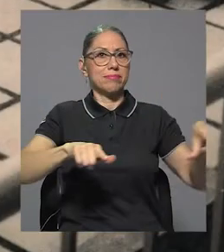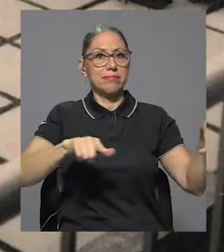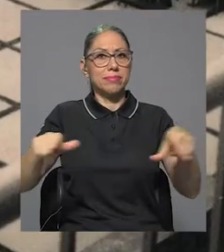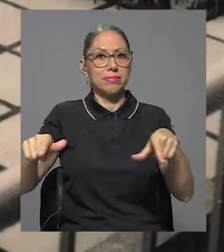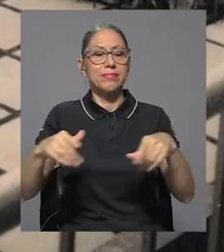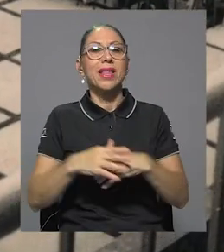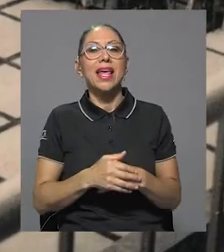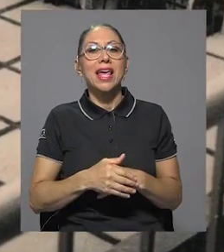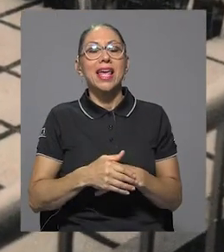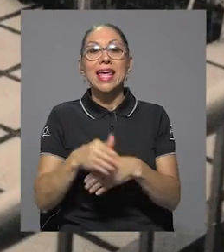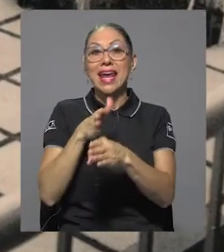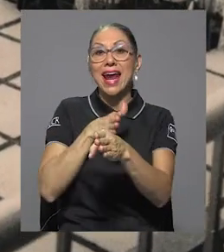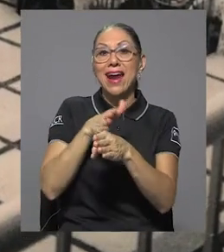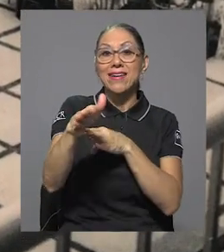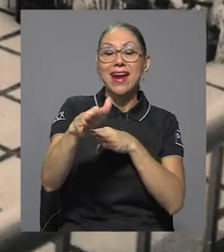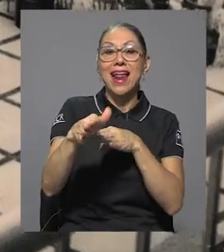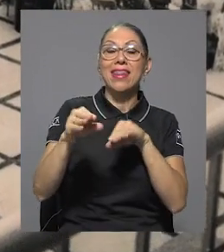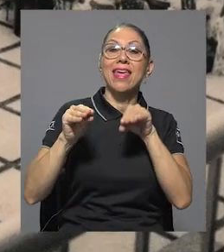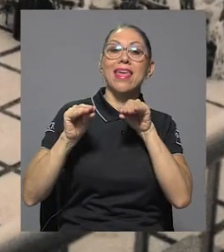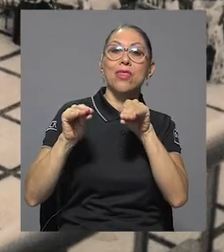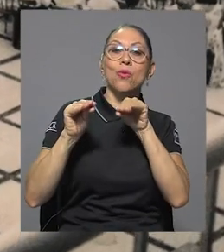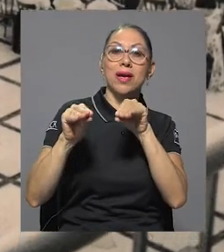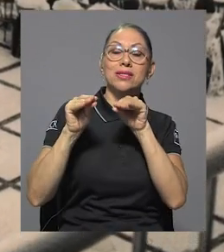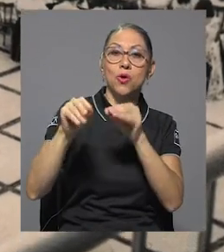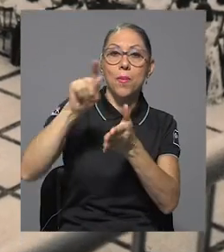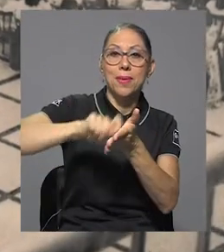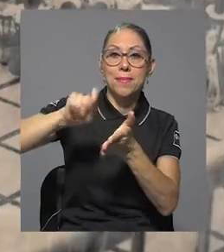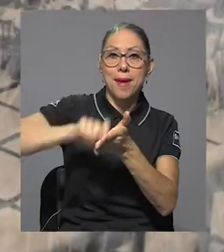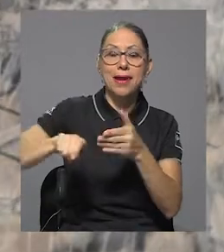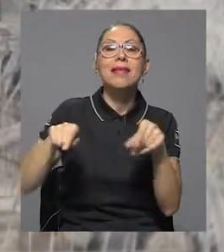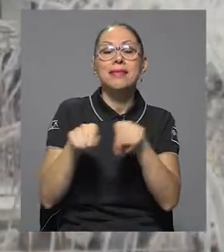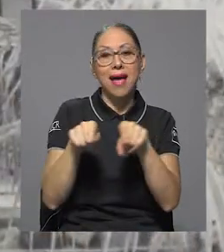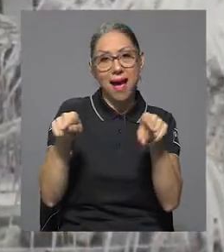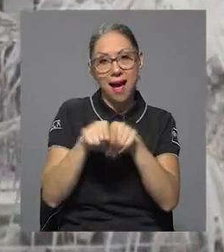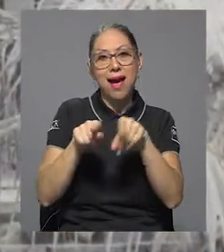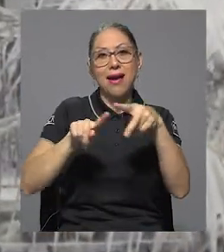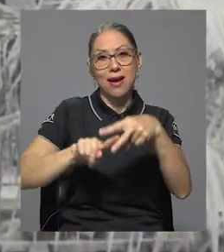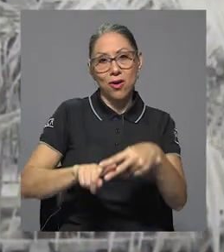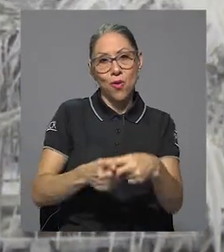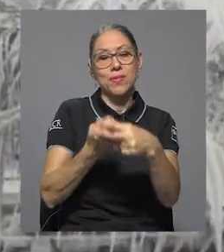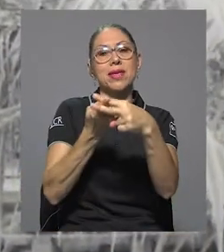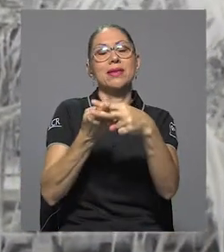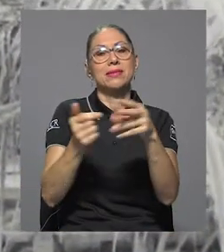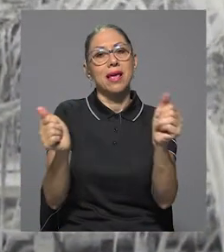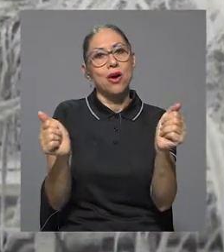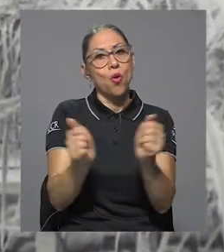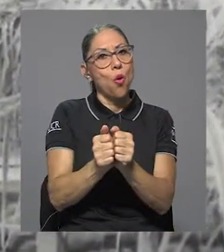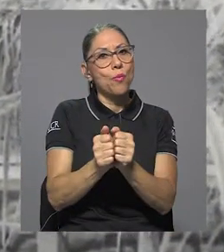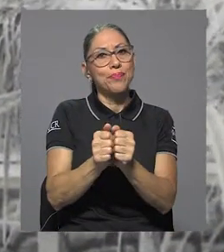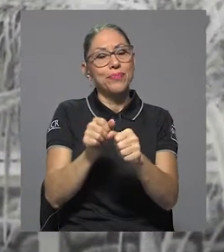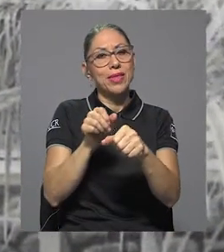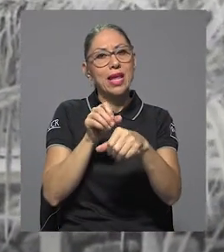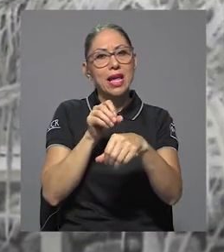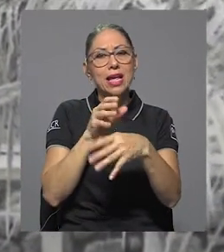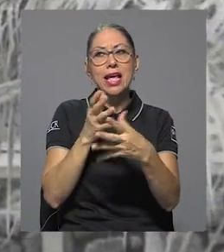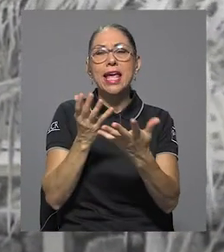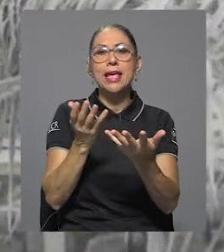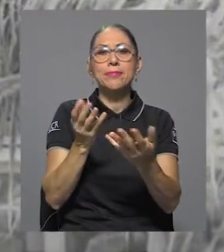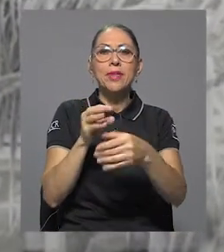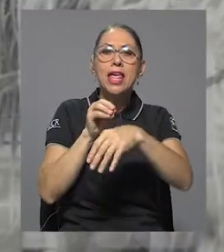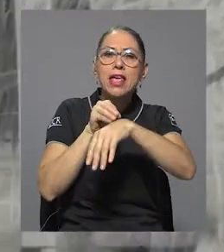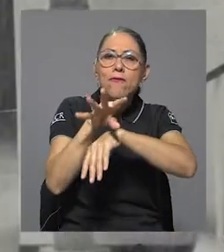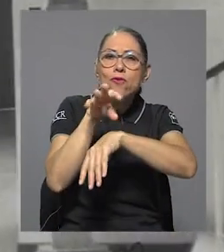la carrera de educación primaria también comienza con una fuerte influencia del